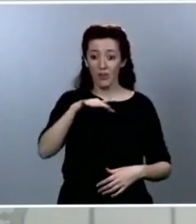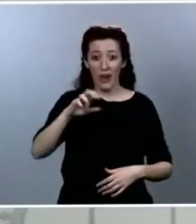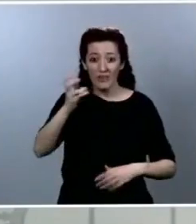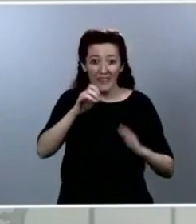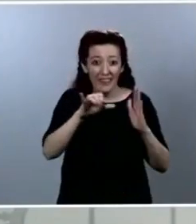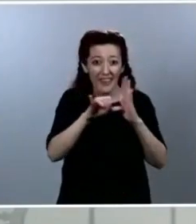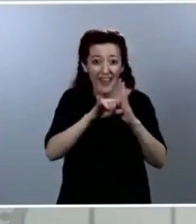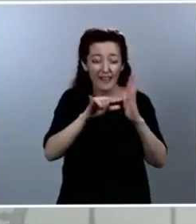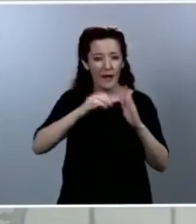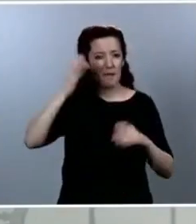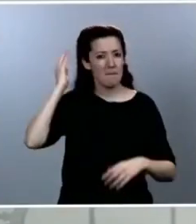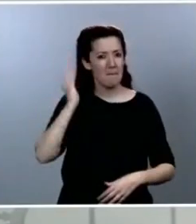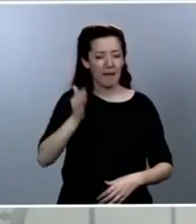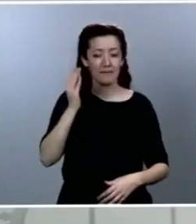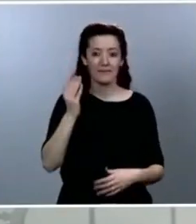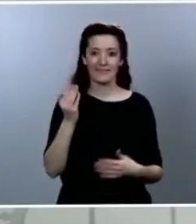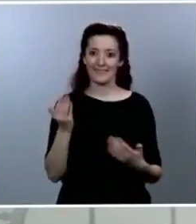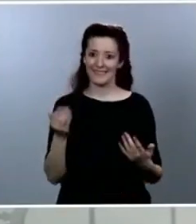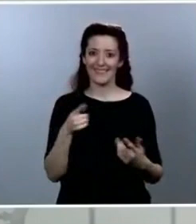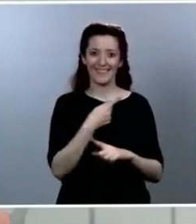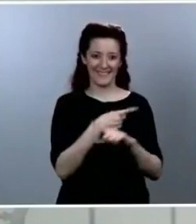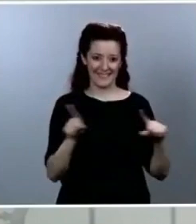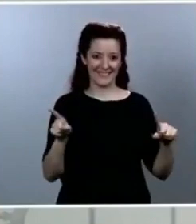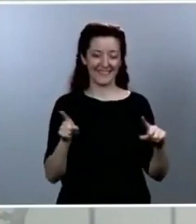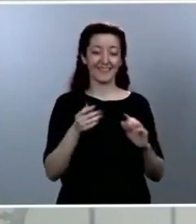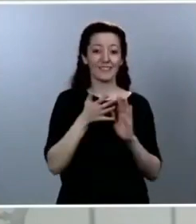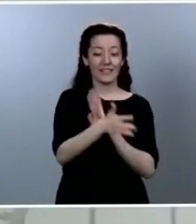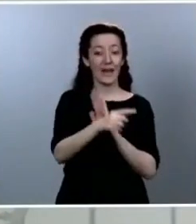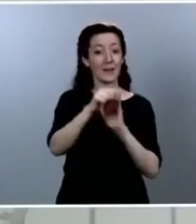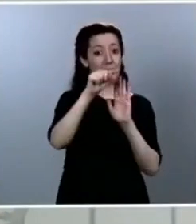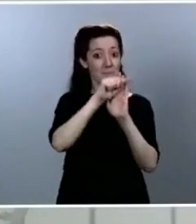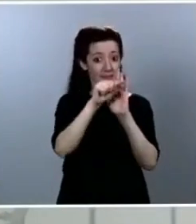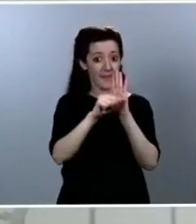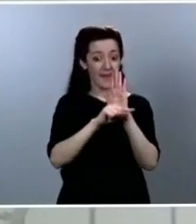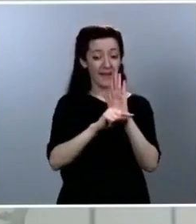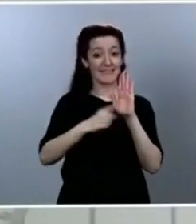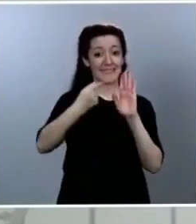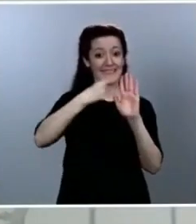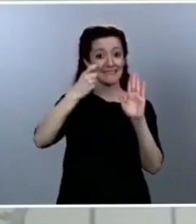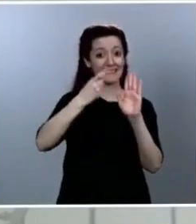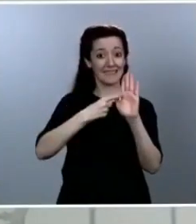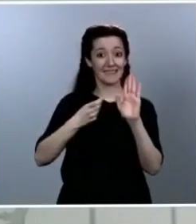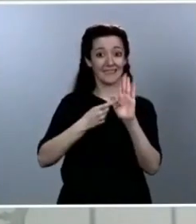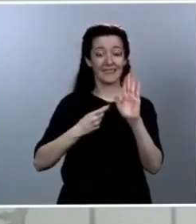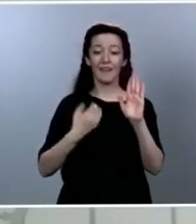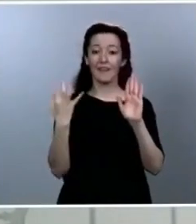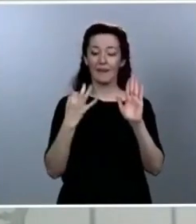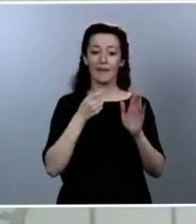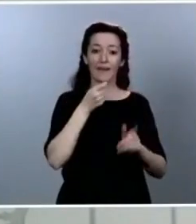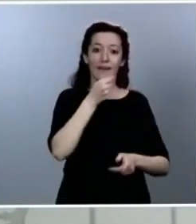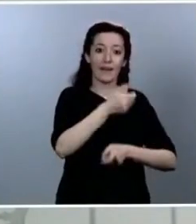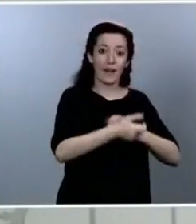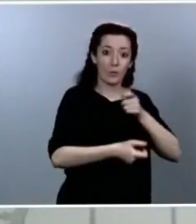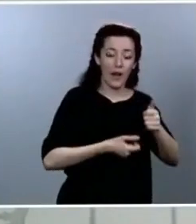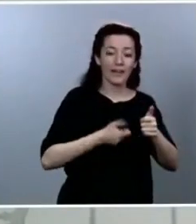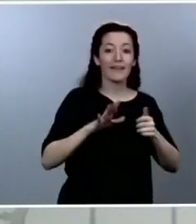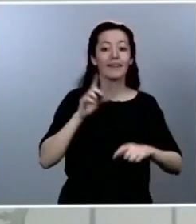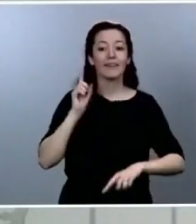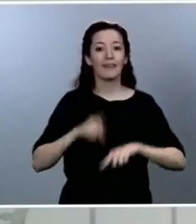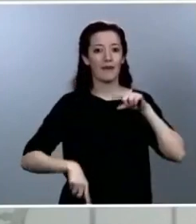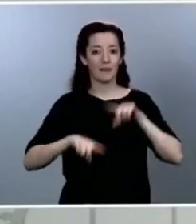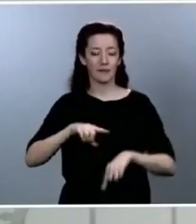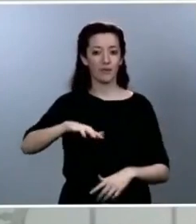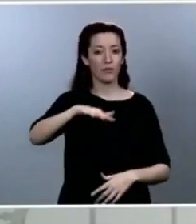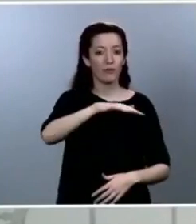Y por tanto, la desescalada, además de ser gradual, tiene que ser asimétrica, diferenciada en función de los territorios